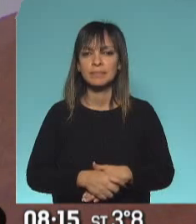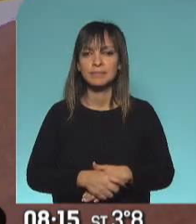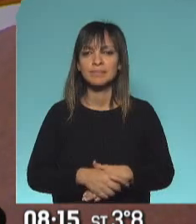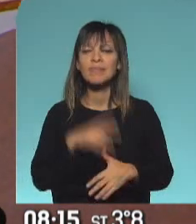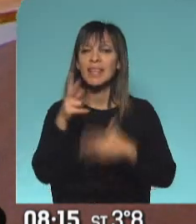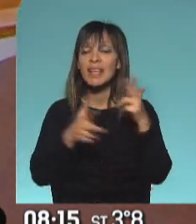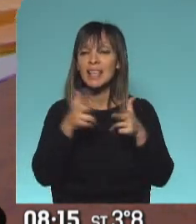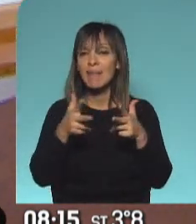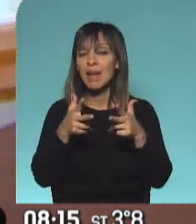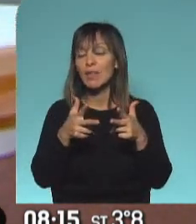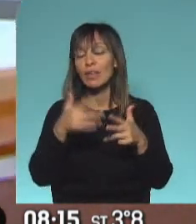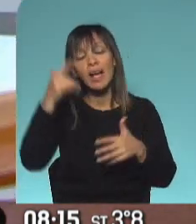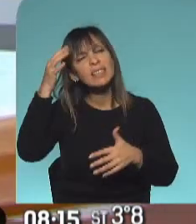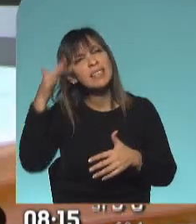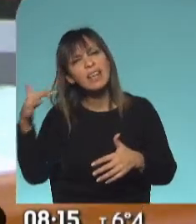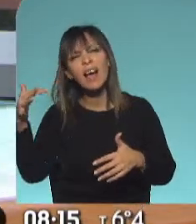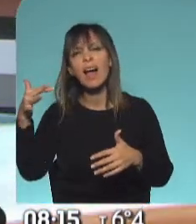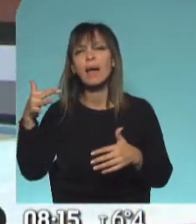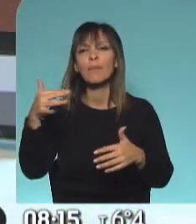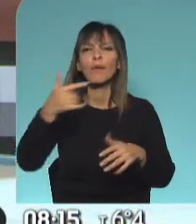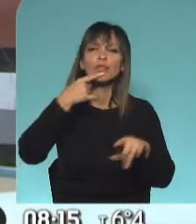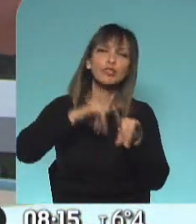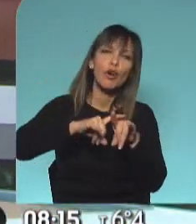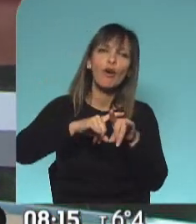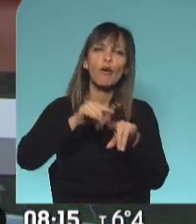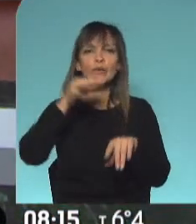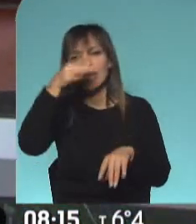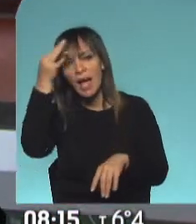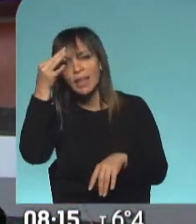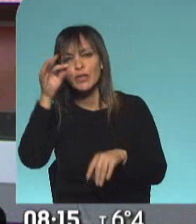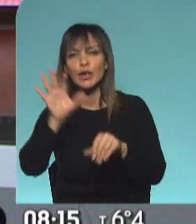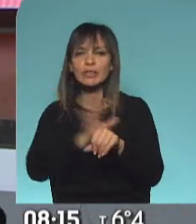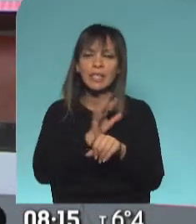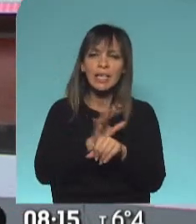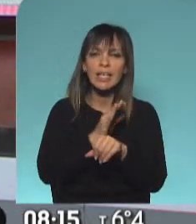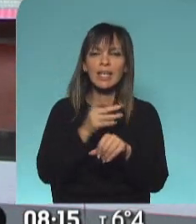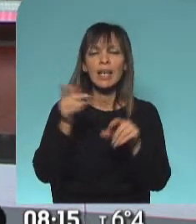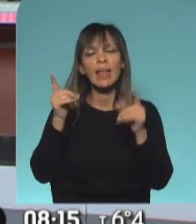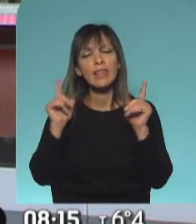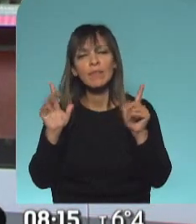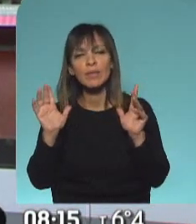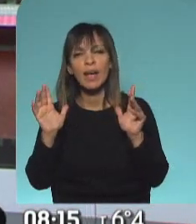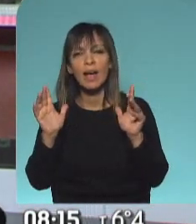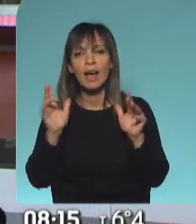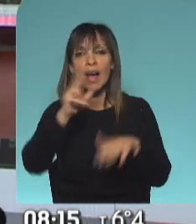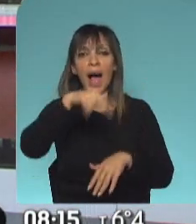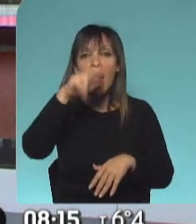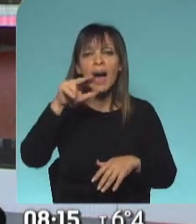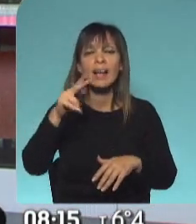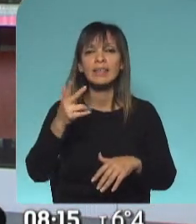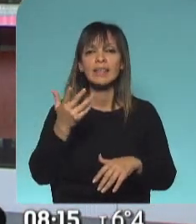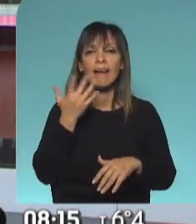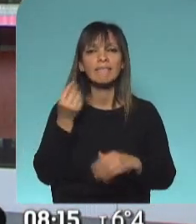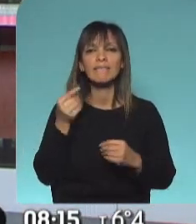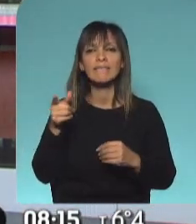Y hablando de lo que tanto extrañamos, que es el espectáculo, poder ir al teatro, poder ir al cine, poder distraernos, el arte que nos encanta. Alejo Álvaro